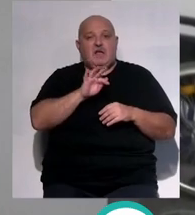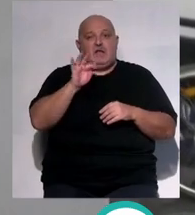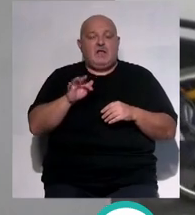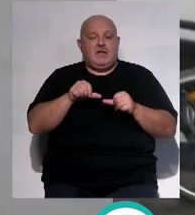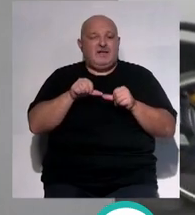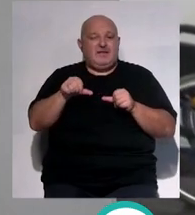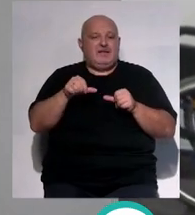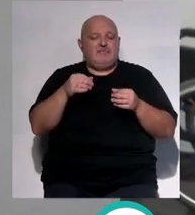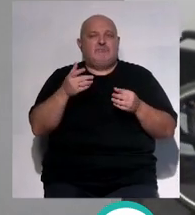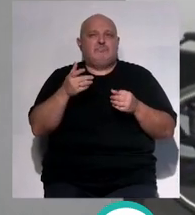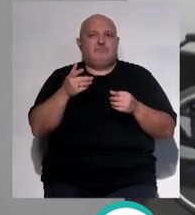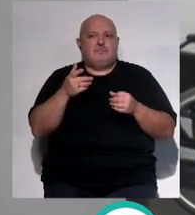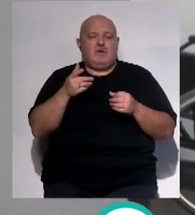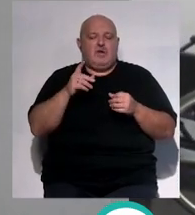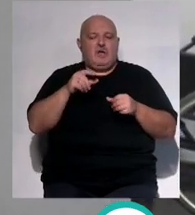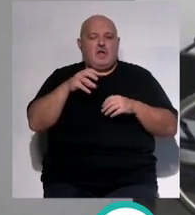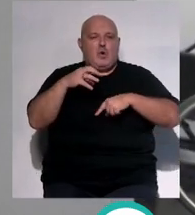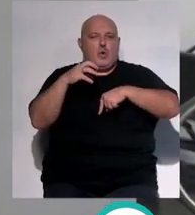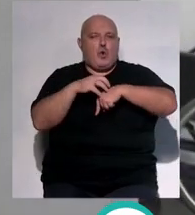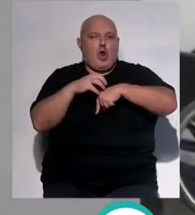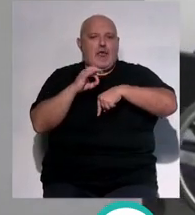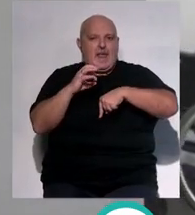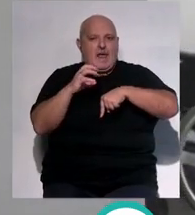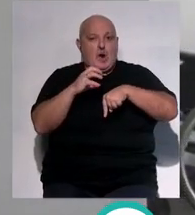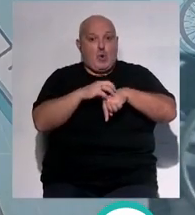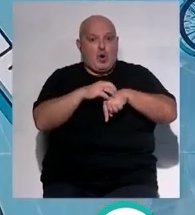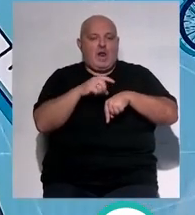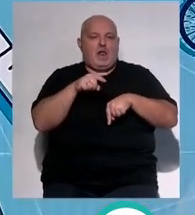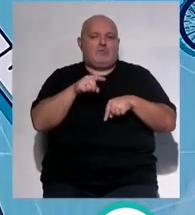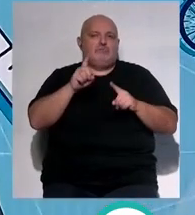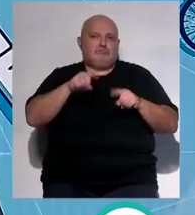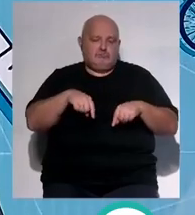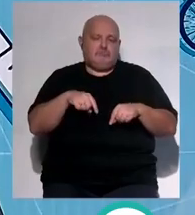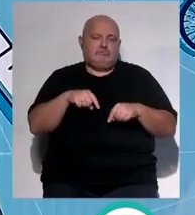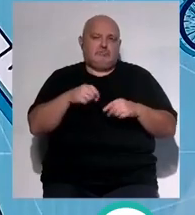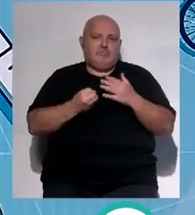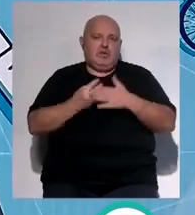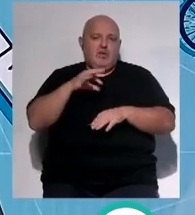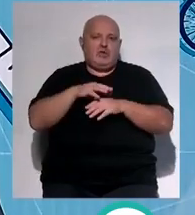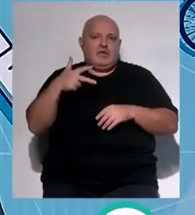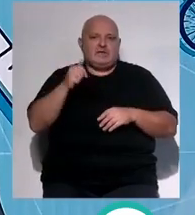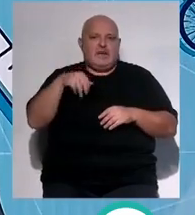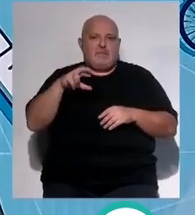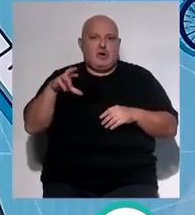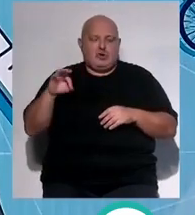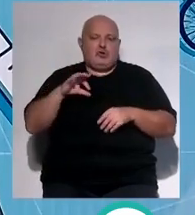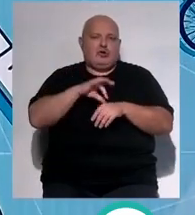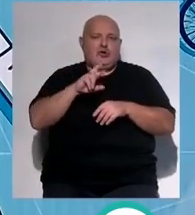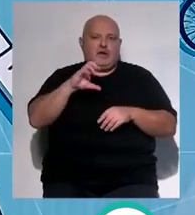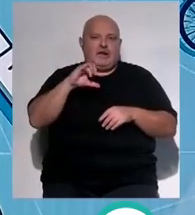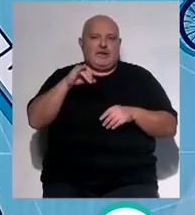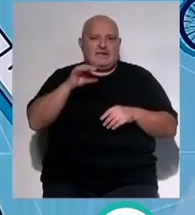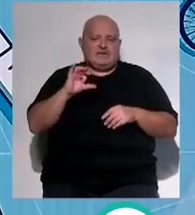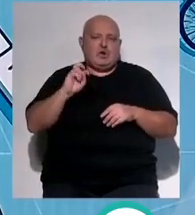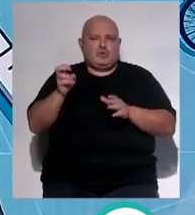mucho hincapié en la urología donde contamos también con la doctora Chamorro con el doctor Reyes y algún